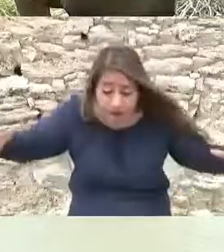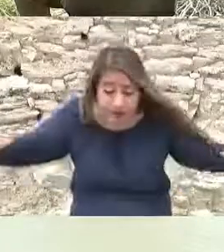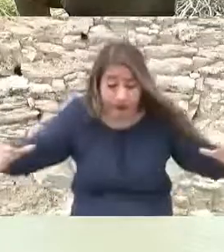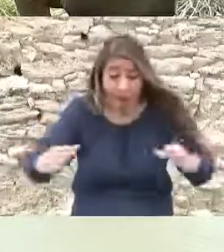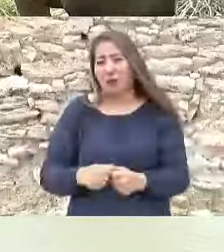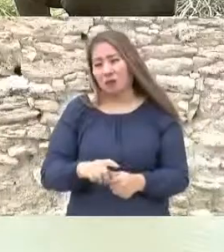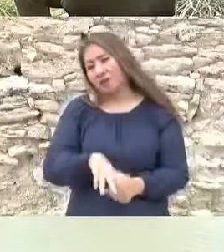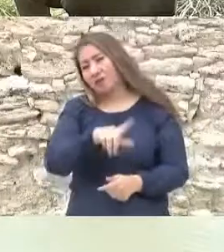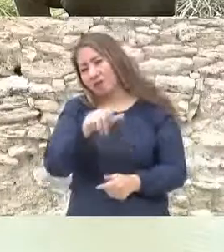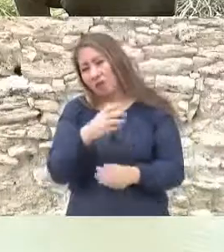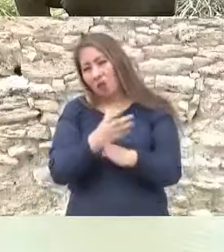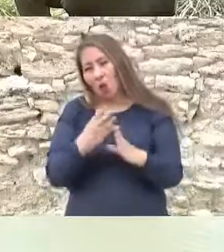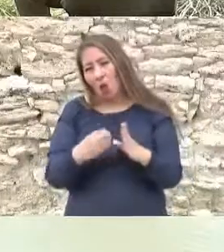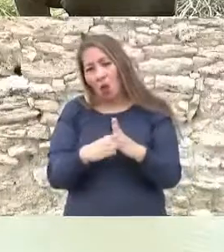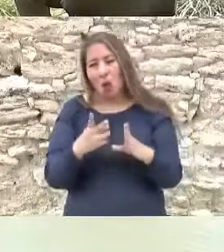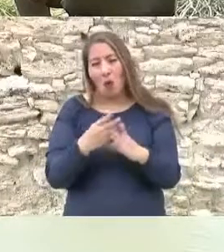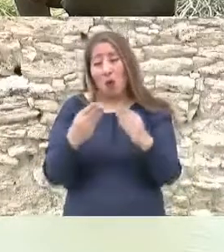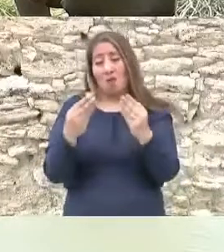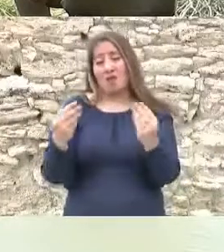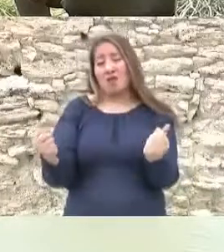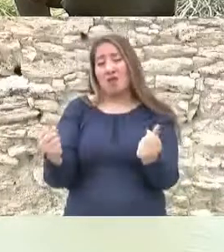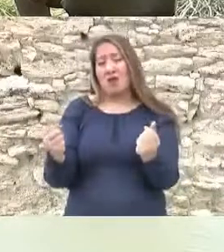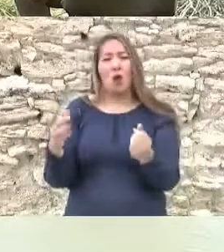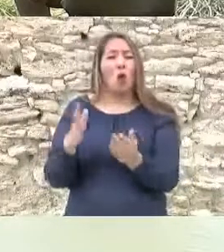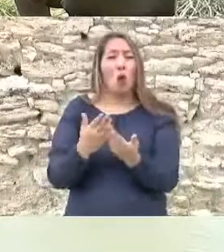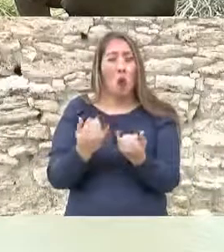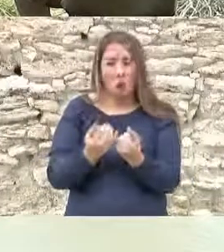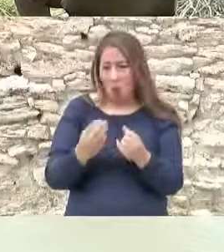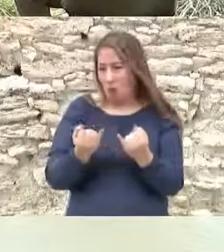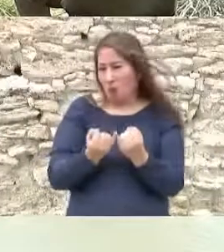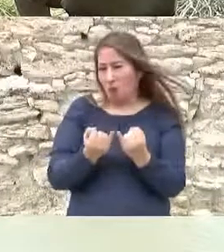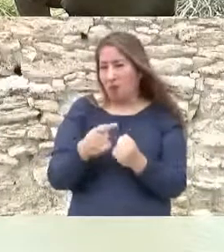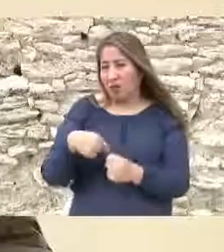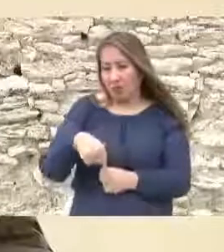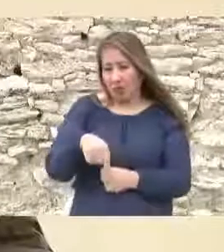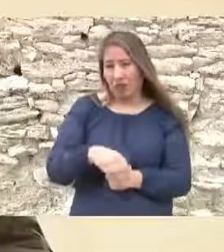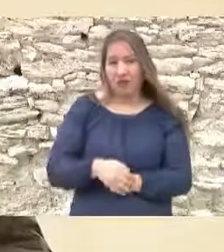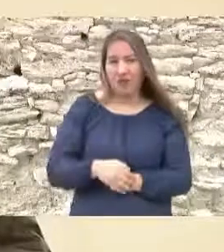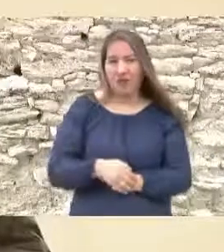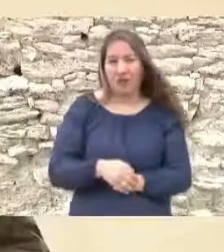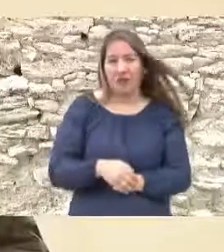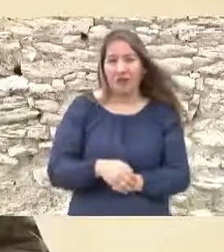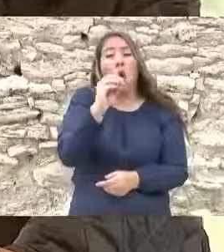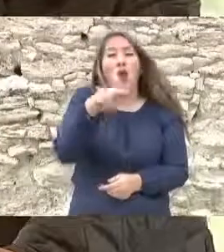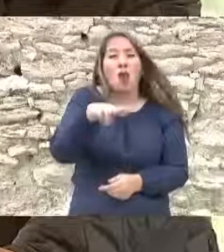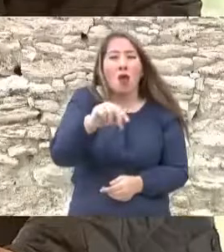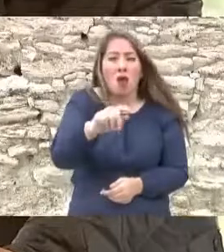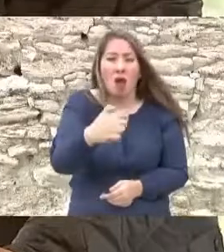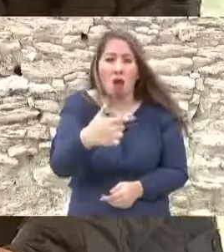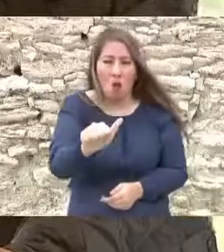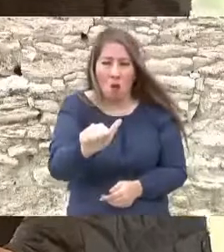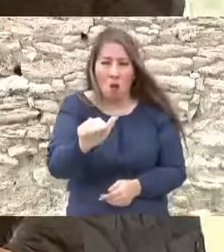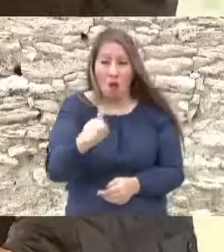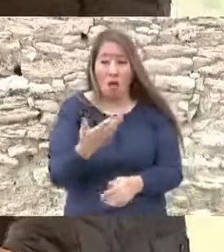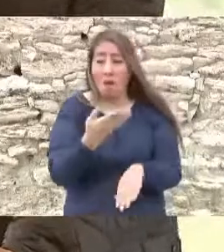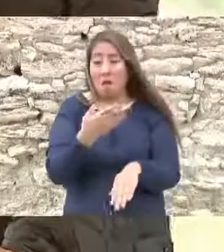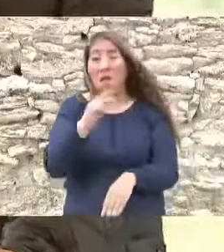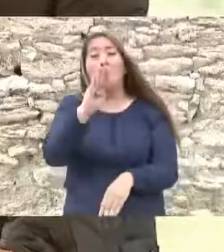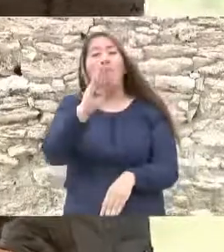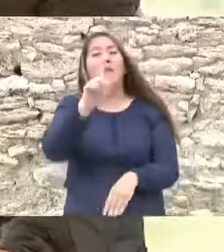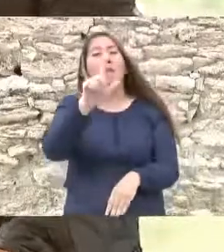como es este modelo este ensayo Blanca